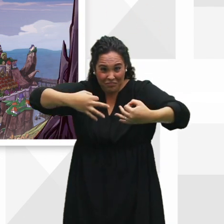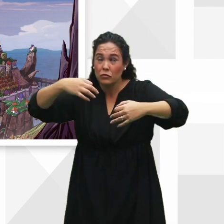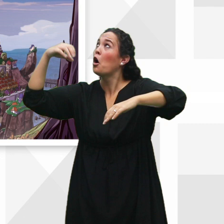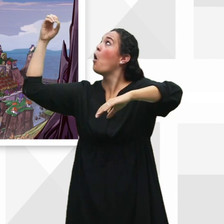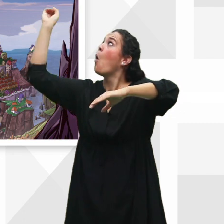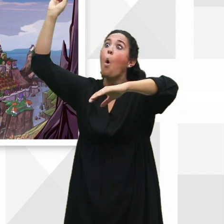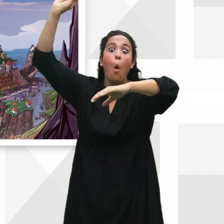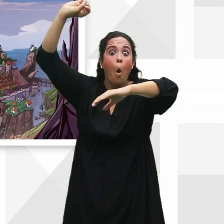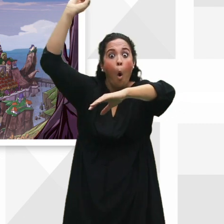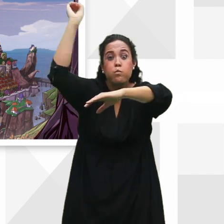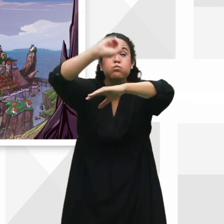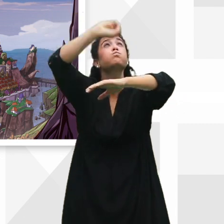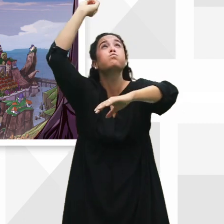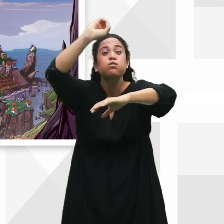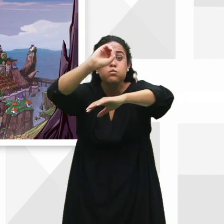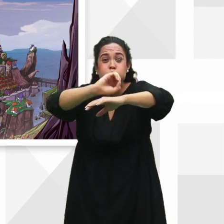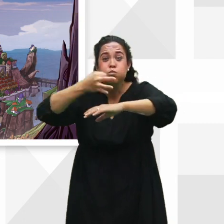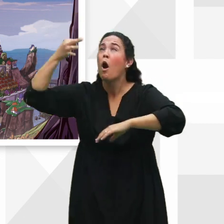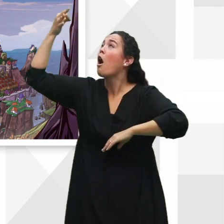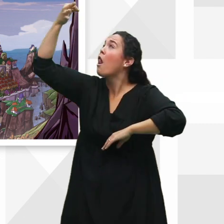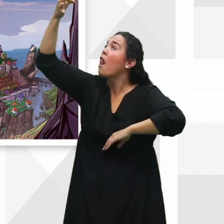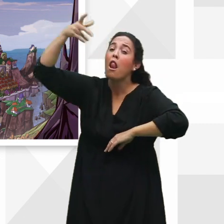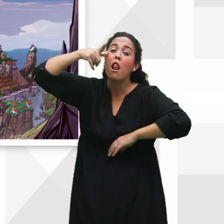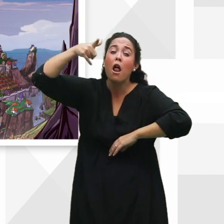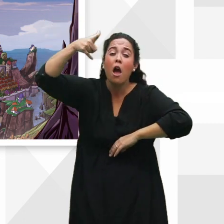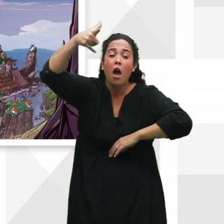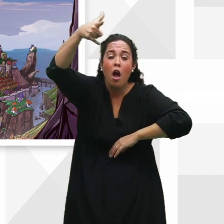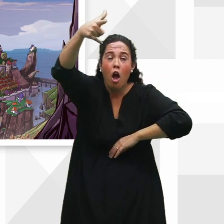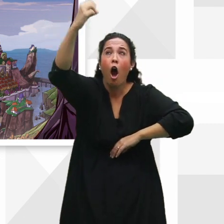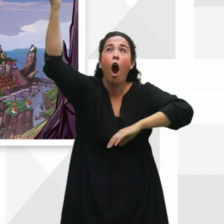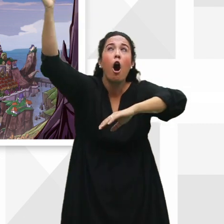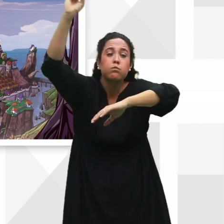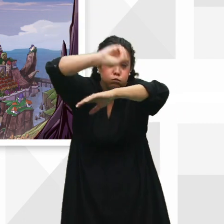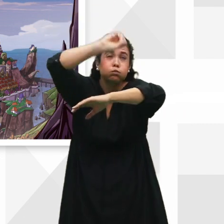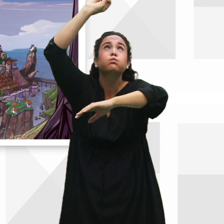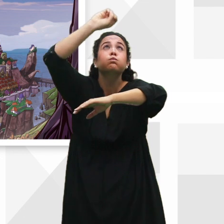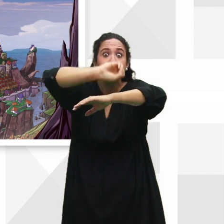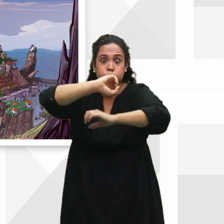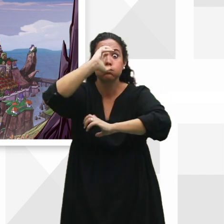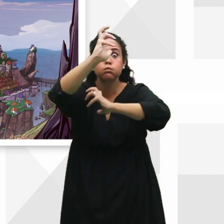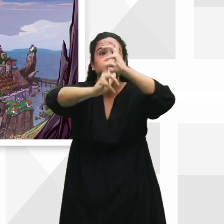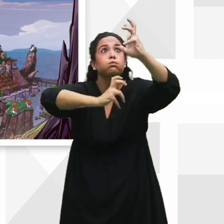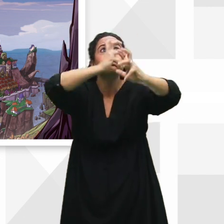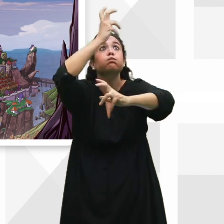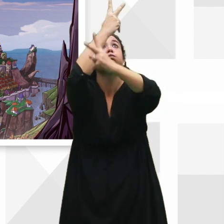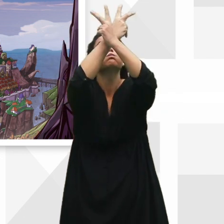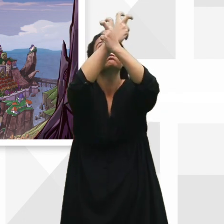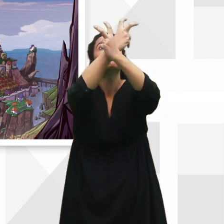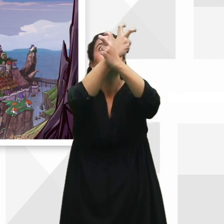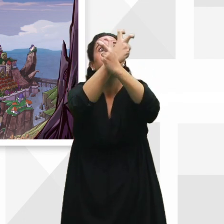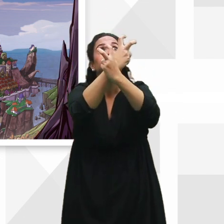meteorito que venía de una galaxia lejana, creando un surco en el cielo de extraño humo tóxico.